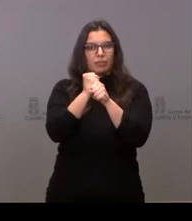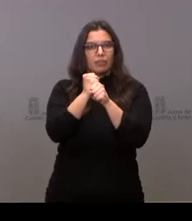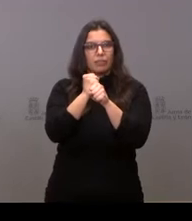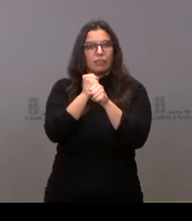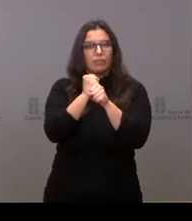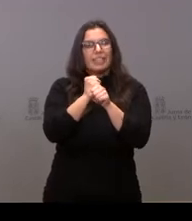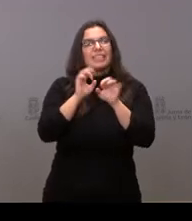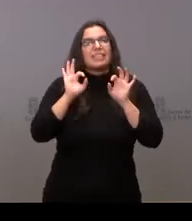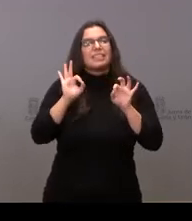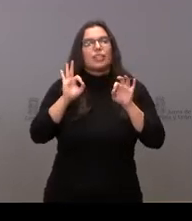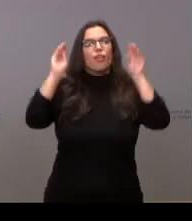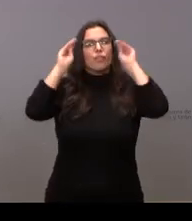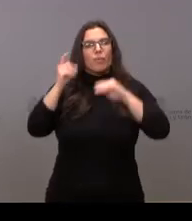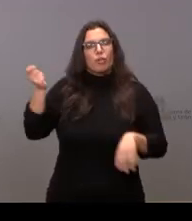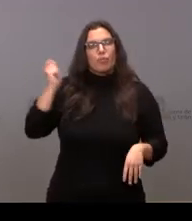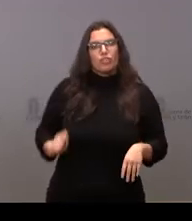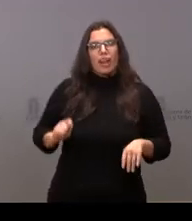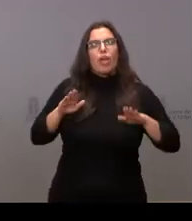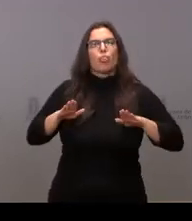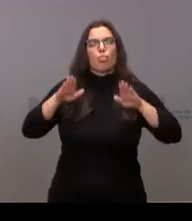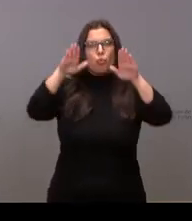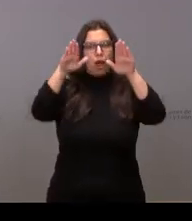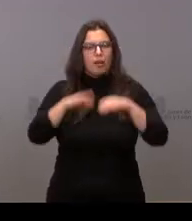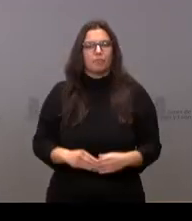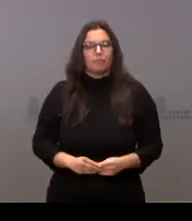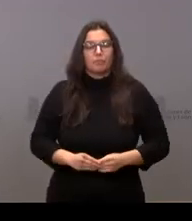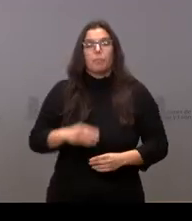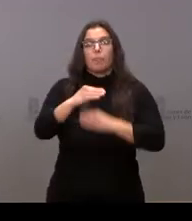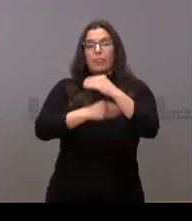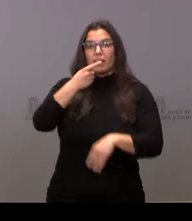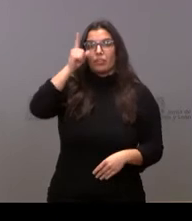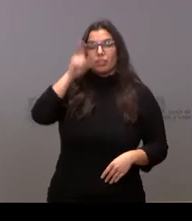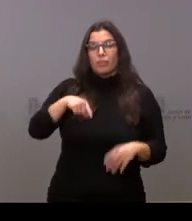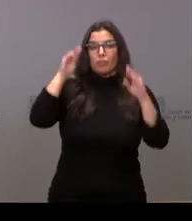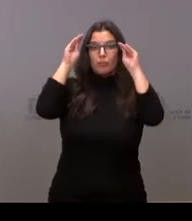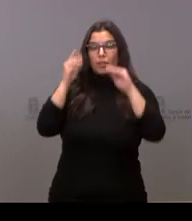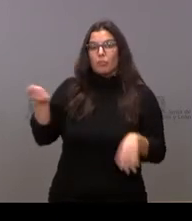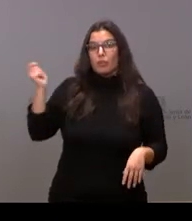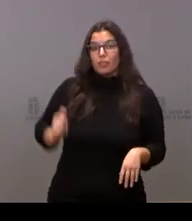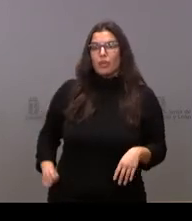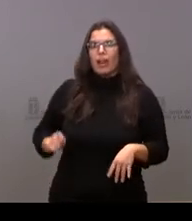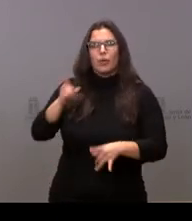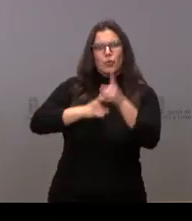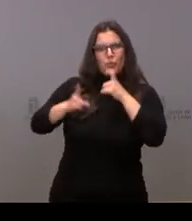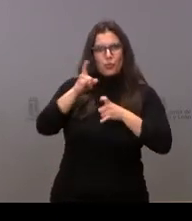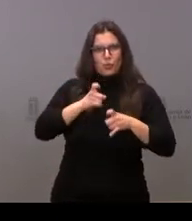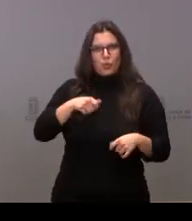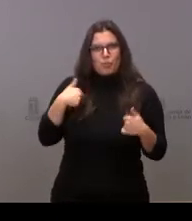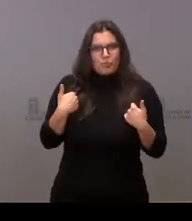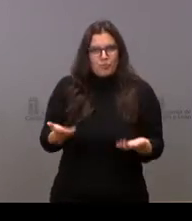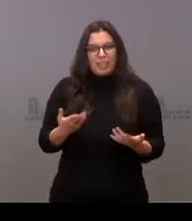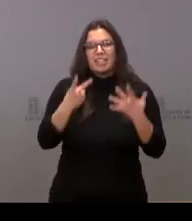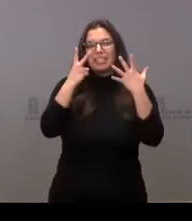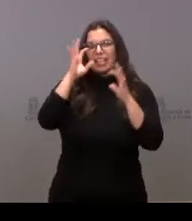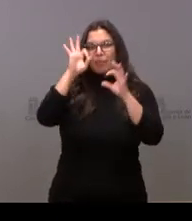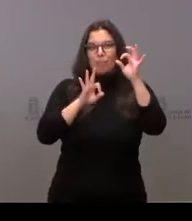de formación profesional dual. La estamos haciendo también la formación profesional más atractiva, con un 7